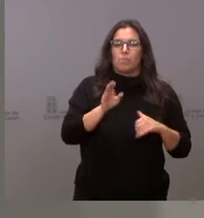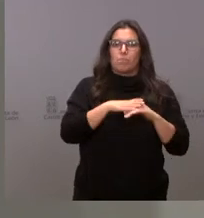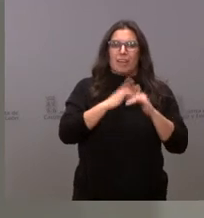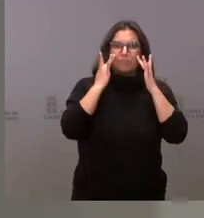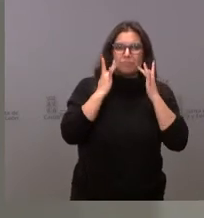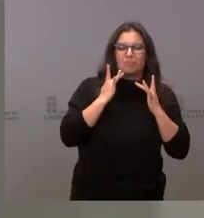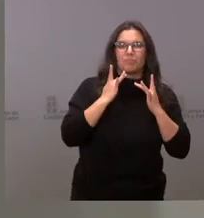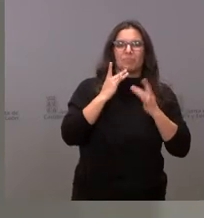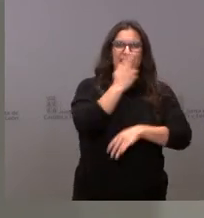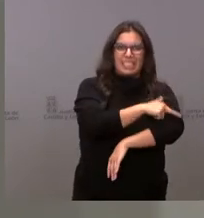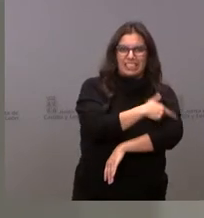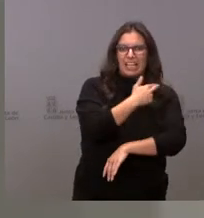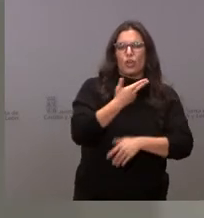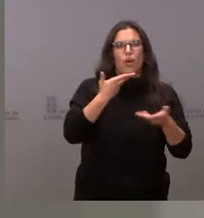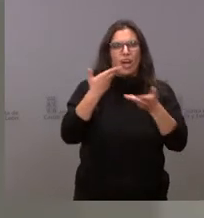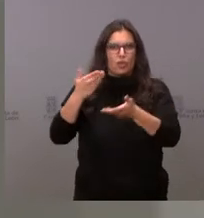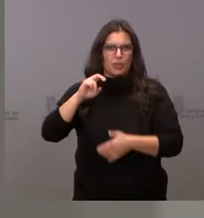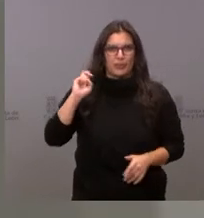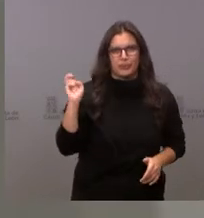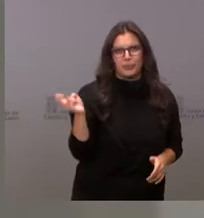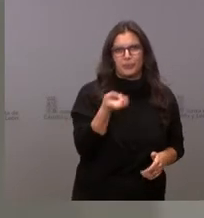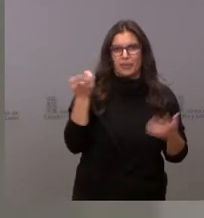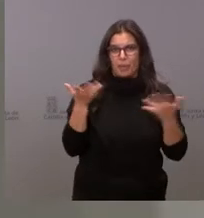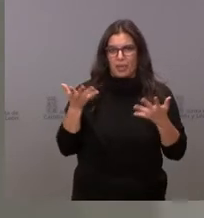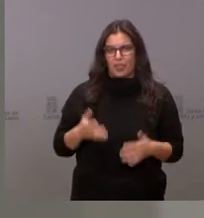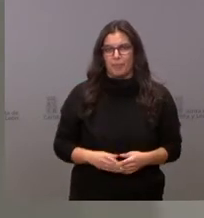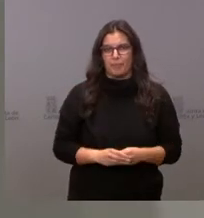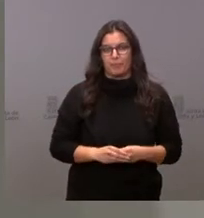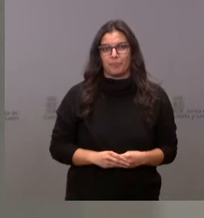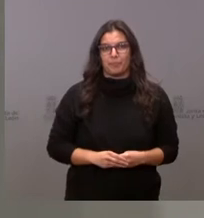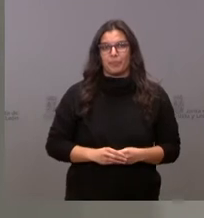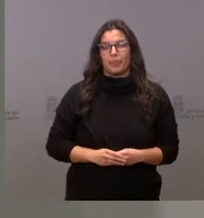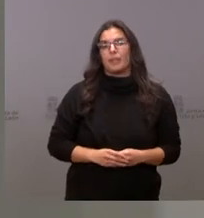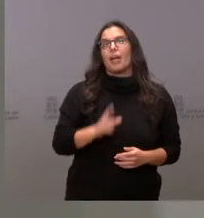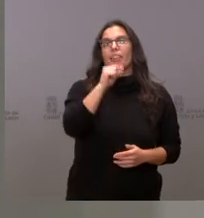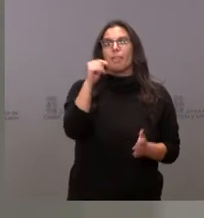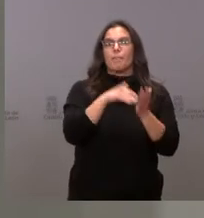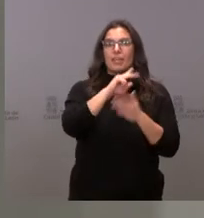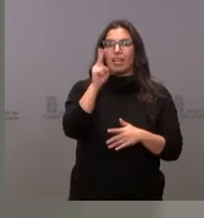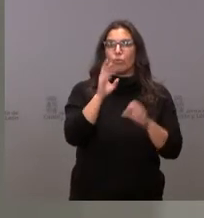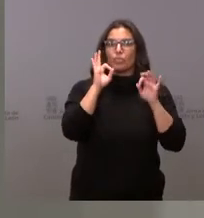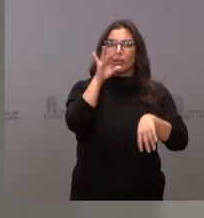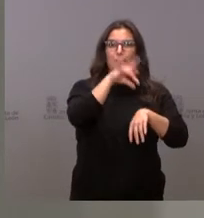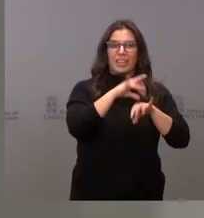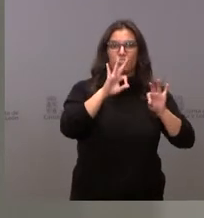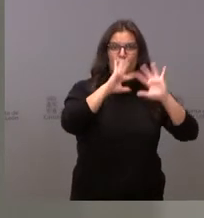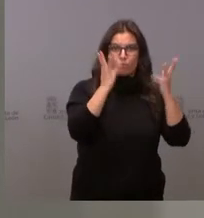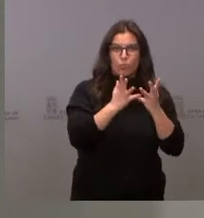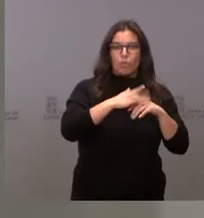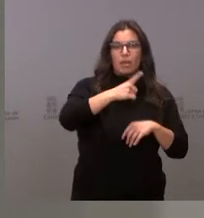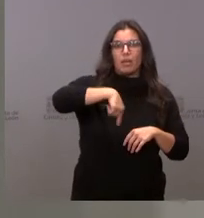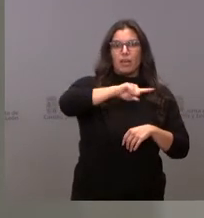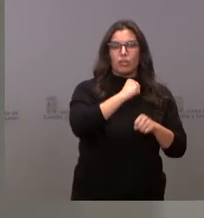como otras ayudas humanitarias de emergencia. 100.000 euros se van a destinar a Médicos del Mundo para intervenir